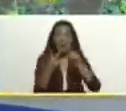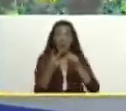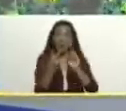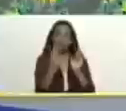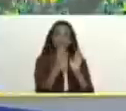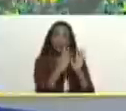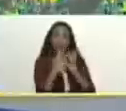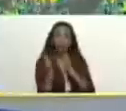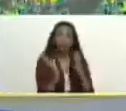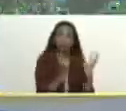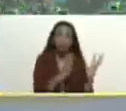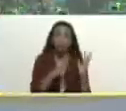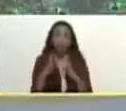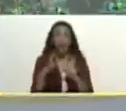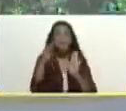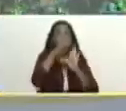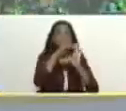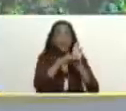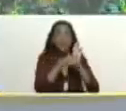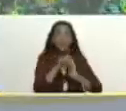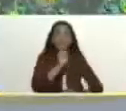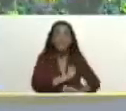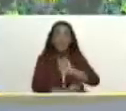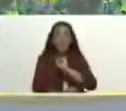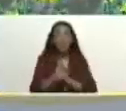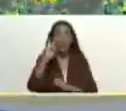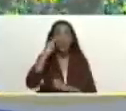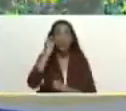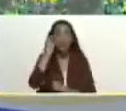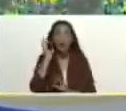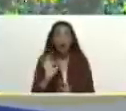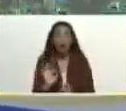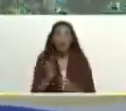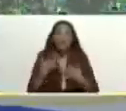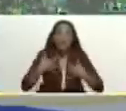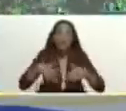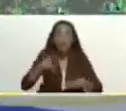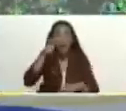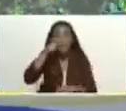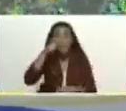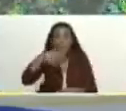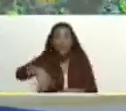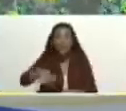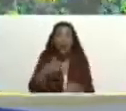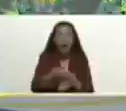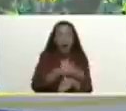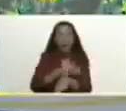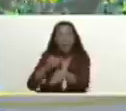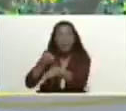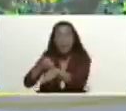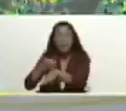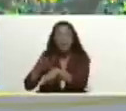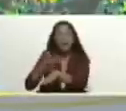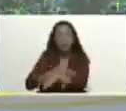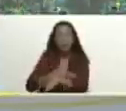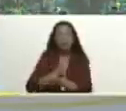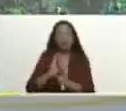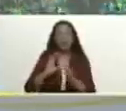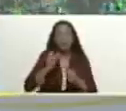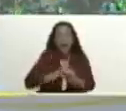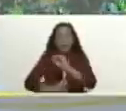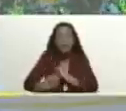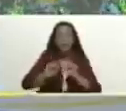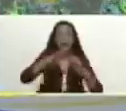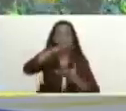aquí, tomando medidas de prevención, porque pueblo prevenido vale por dos. Pueblo